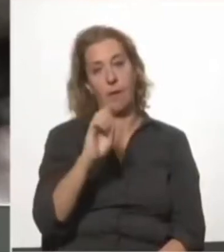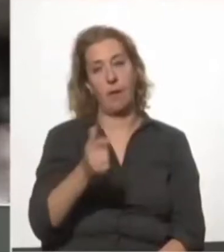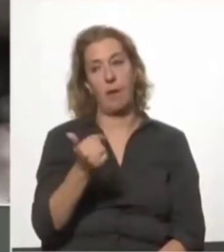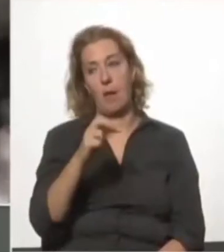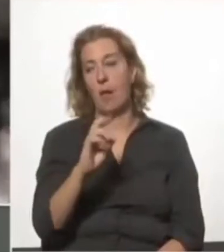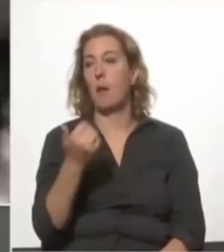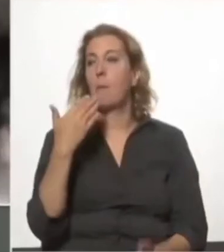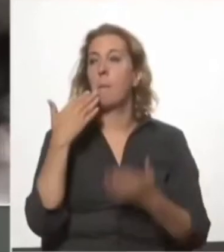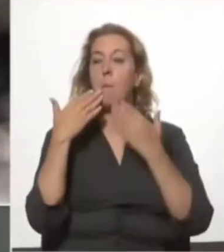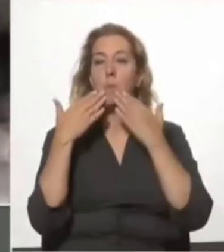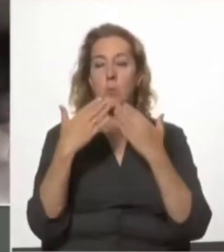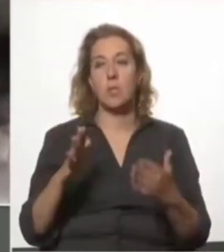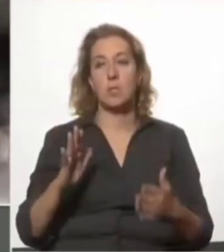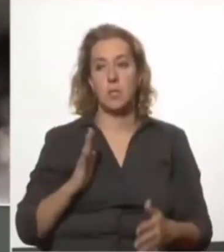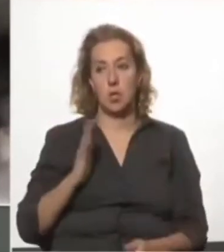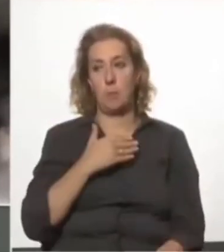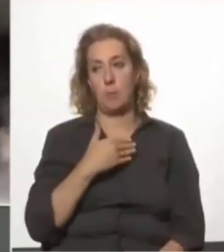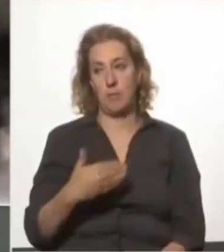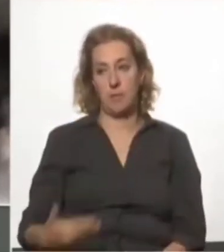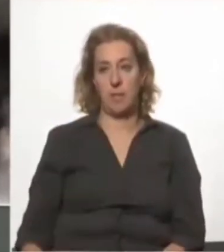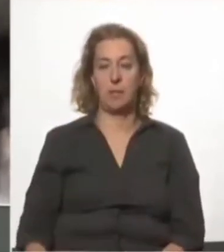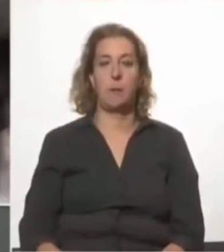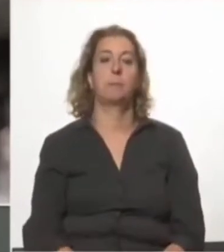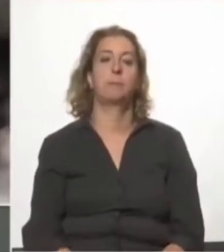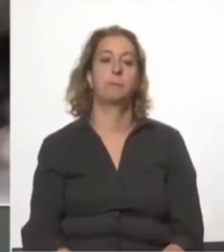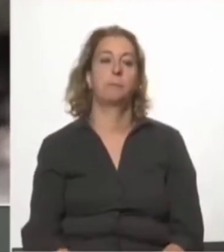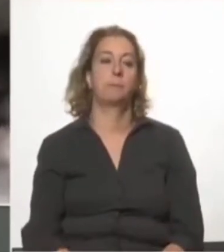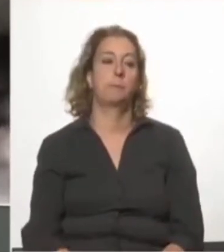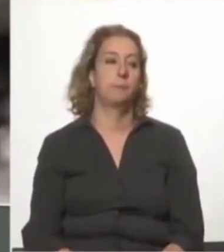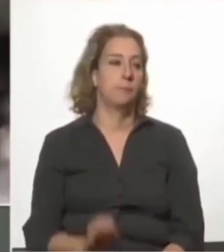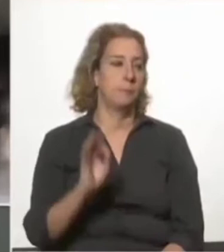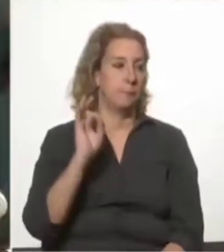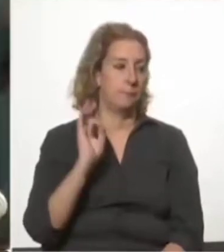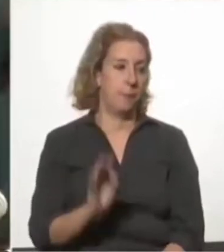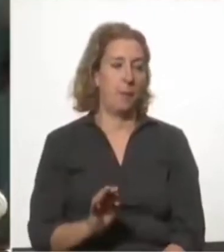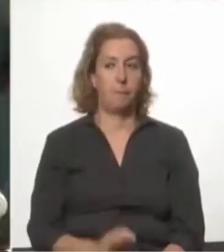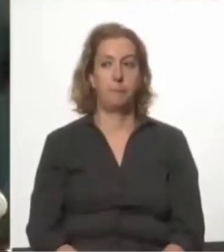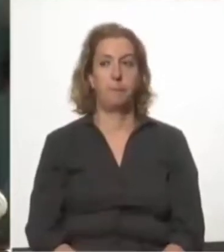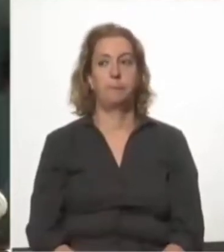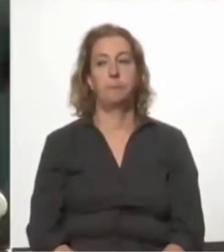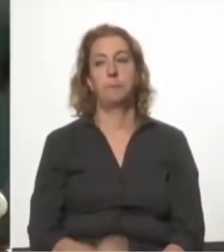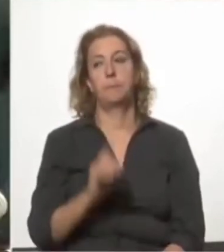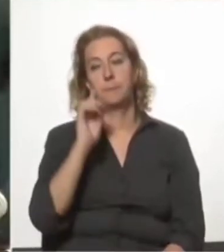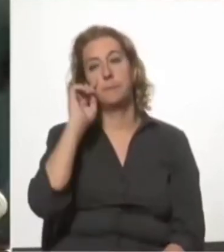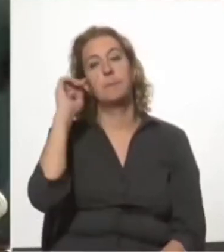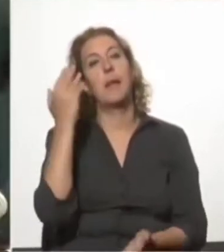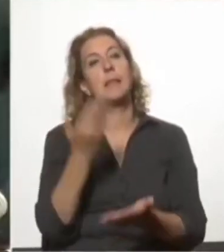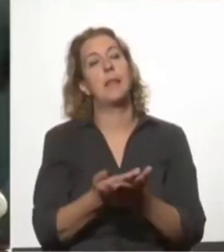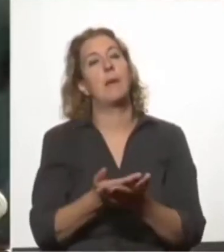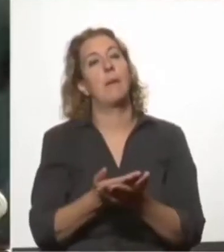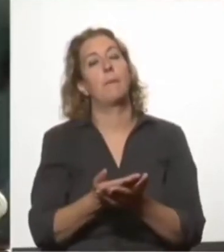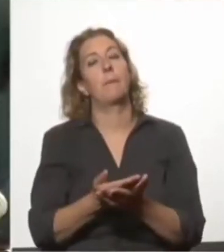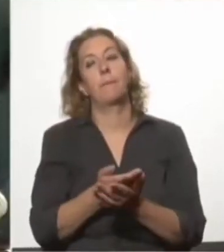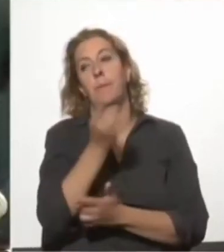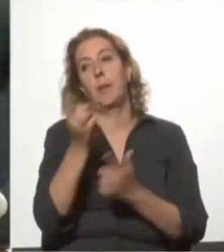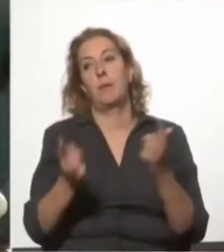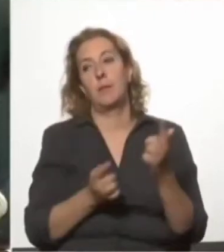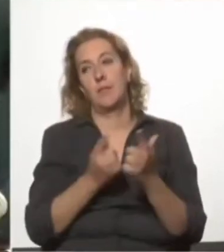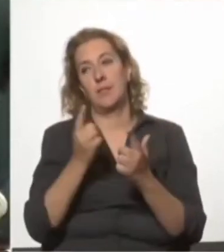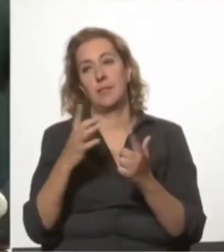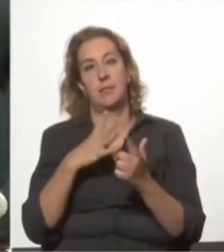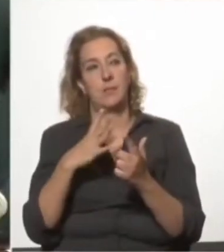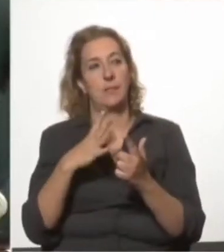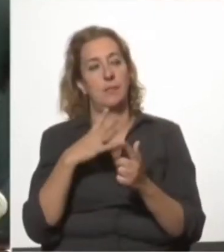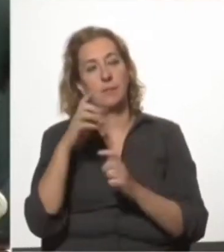Señora Presidenta, bien, se planteaba recién que a veces había gente